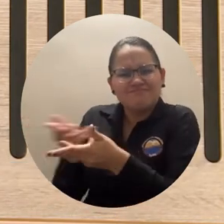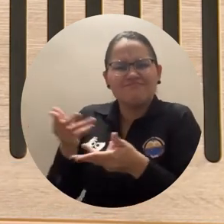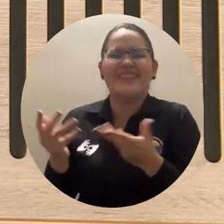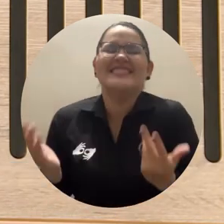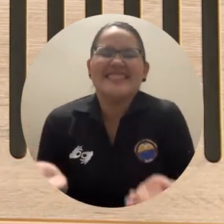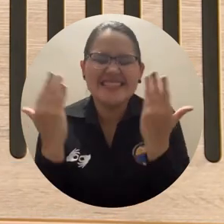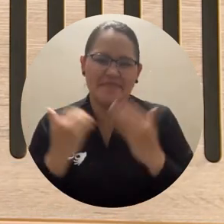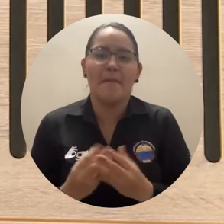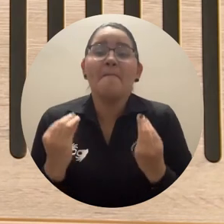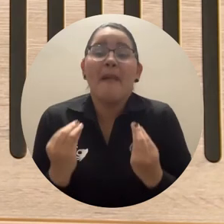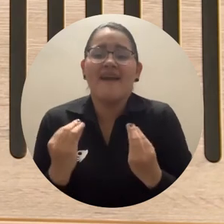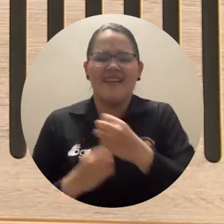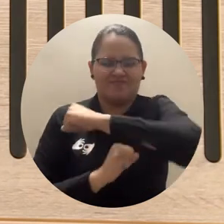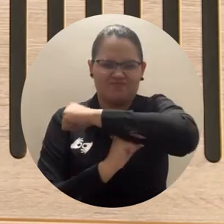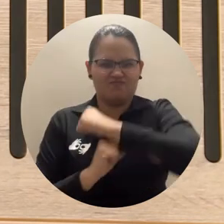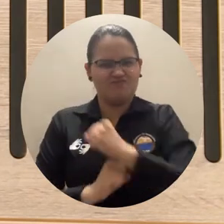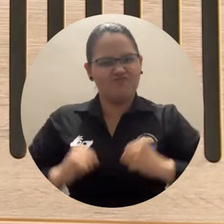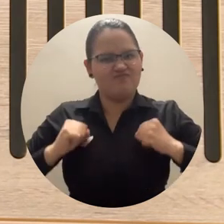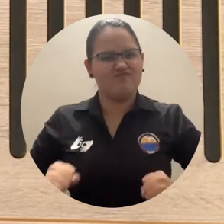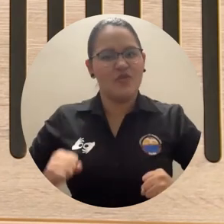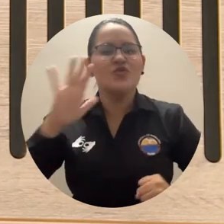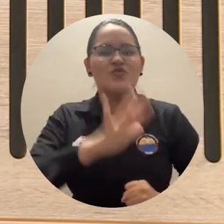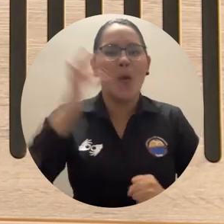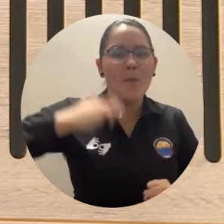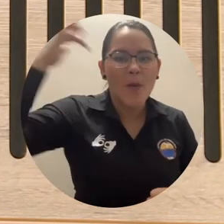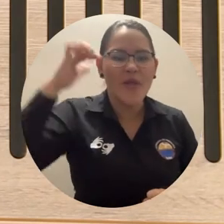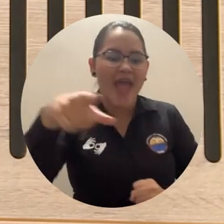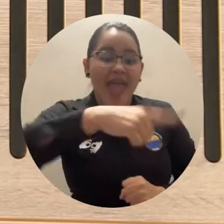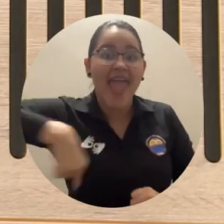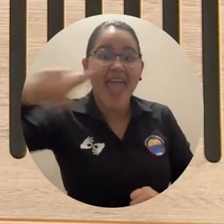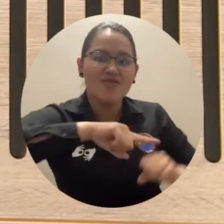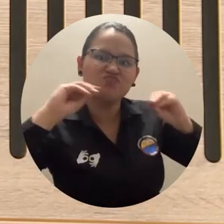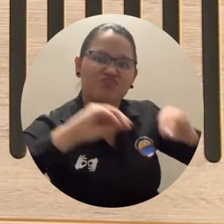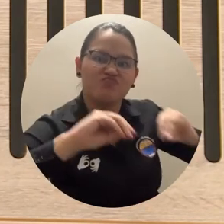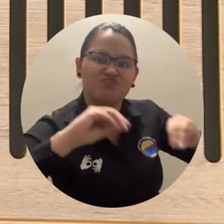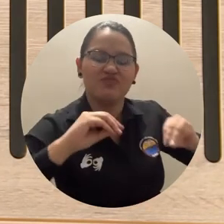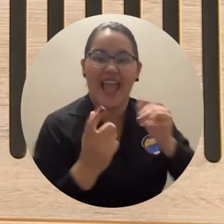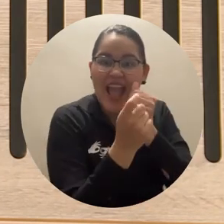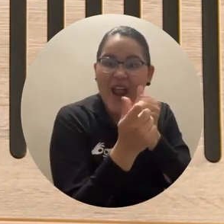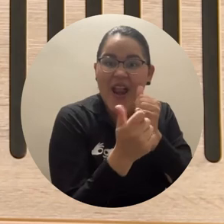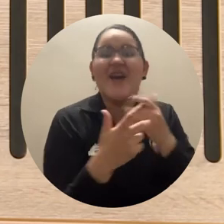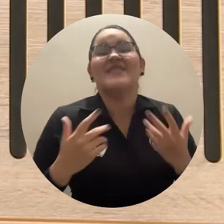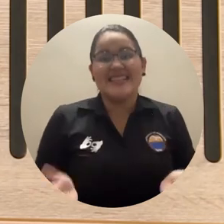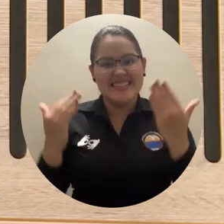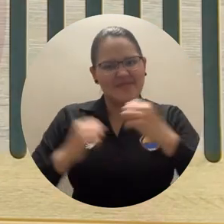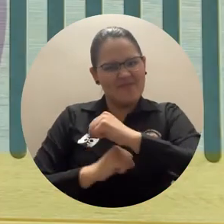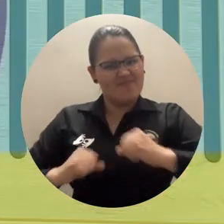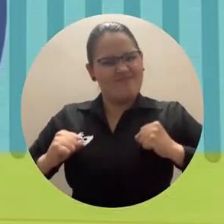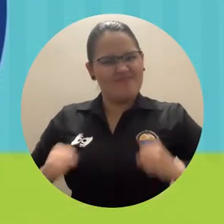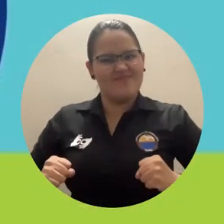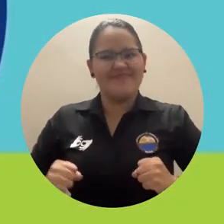mediante la cual vamos a fortalecer el componente profesional de la formación de los economistas a través de la mediación de plataformas virtuales.